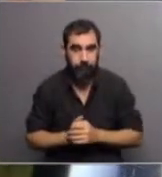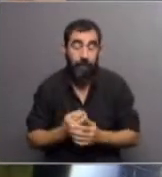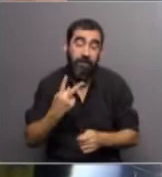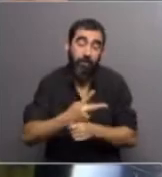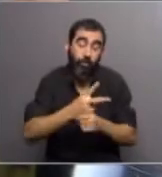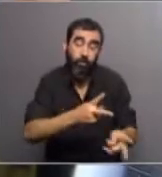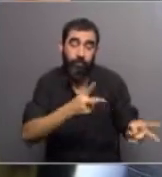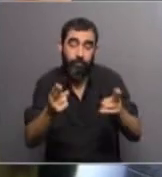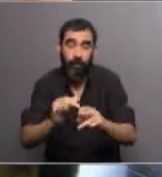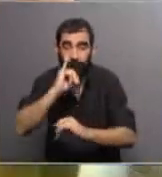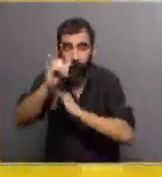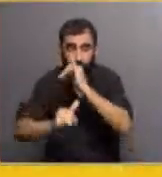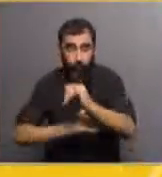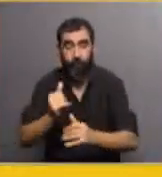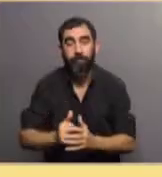segunda parte del informe.